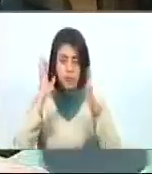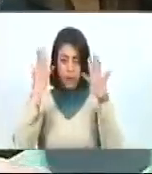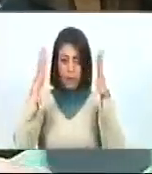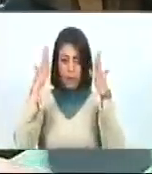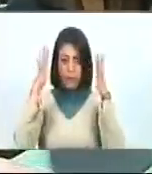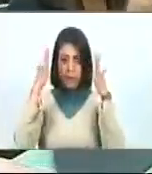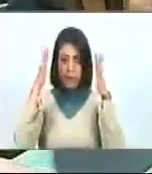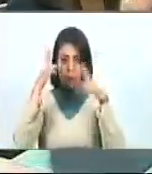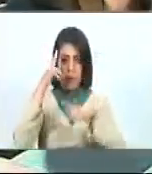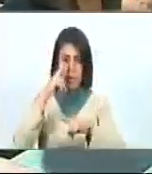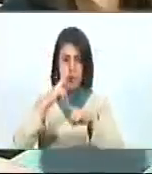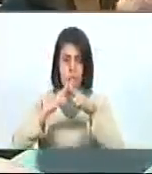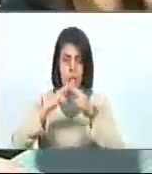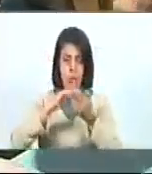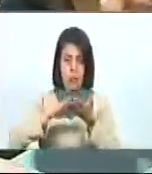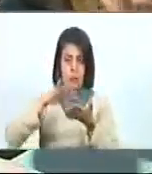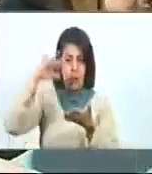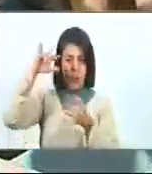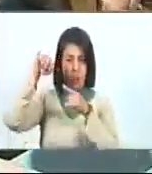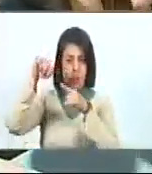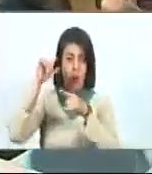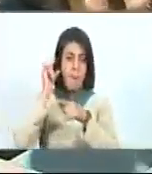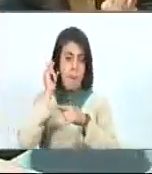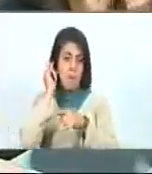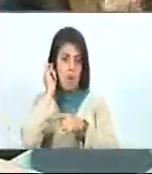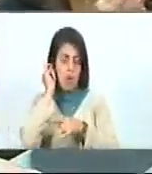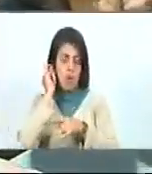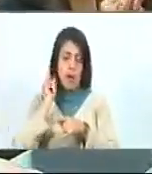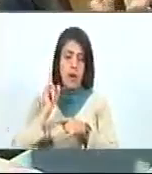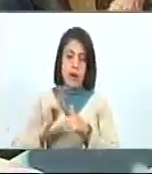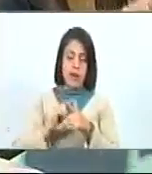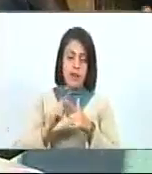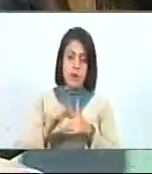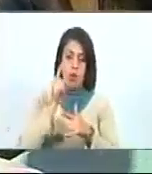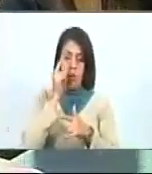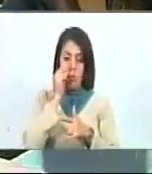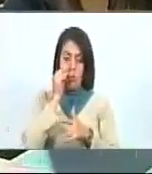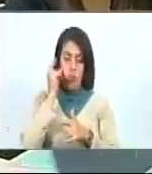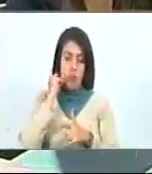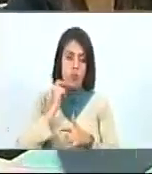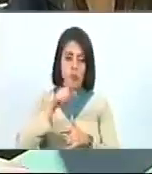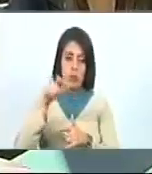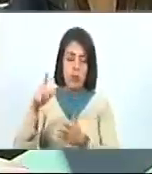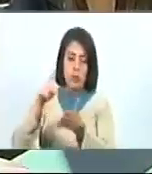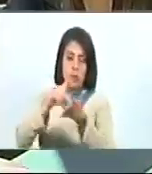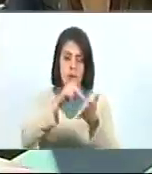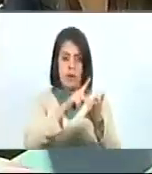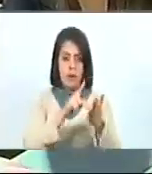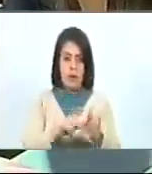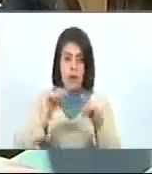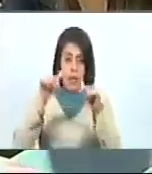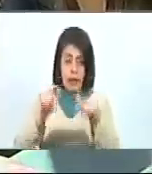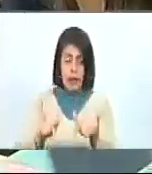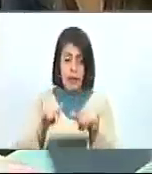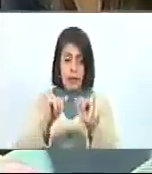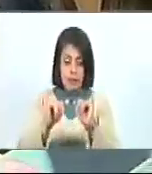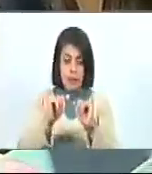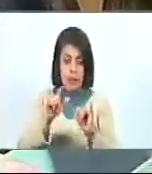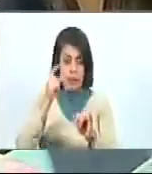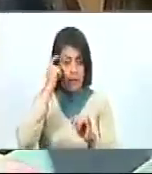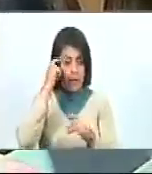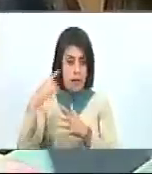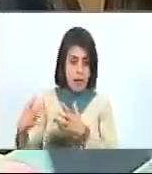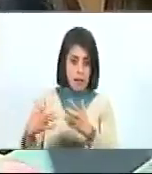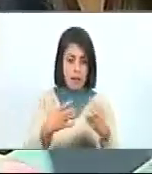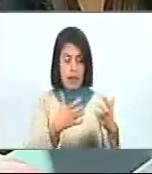¡Honor y gloria a las mujeres y los hombres patriotas que participaron en